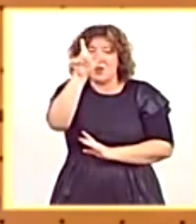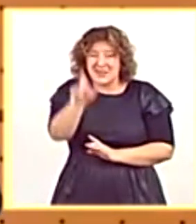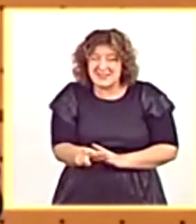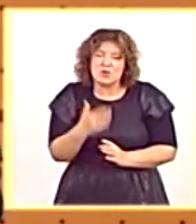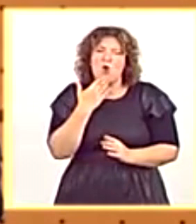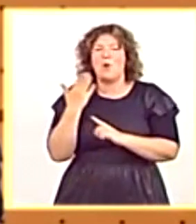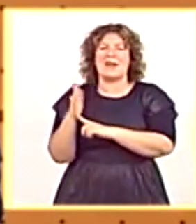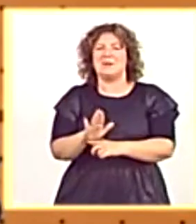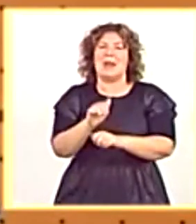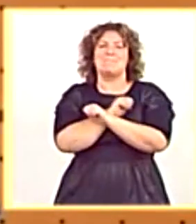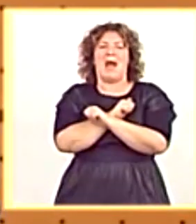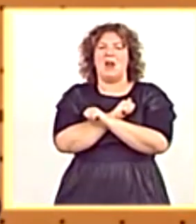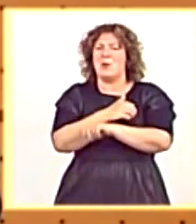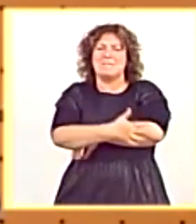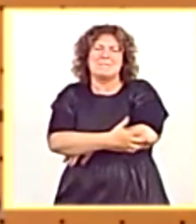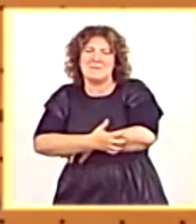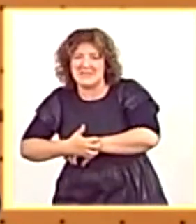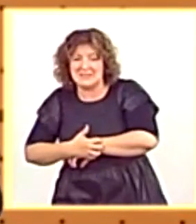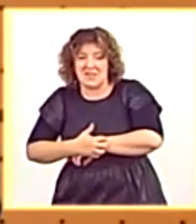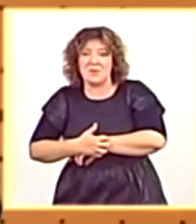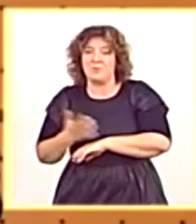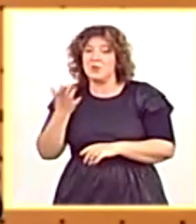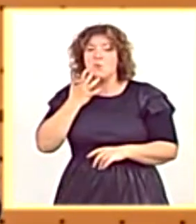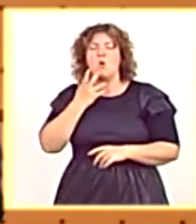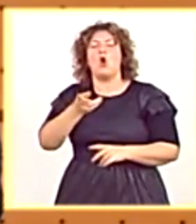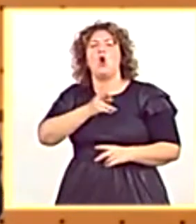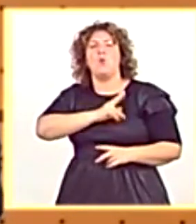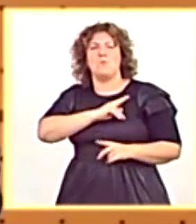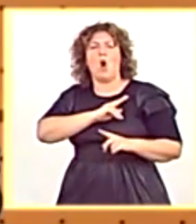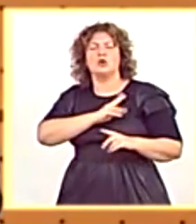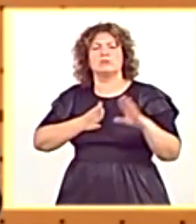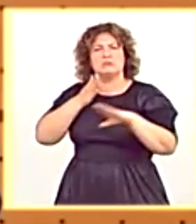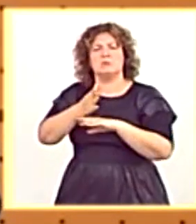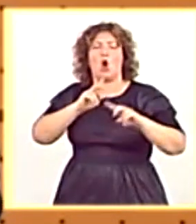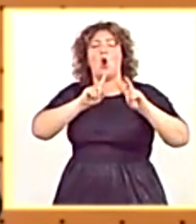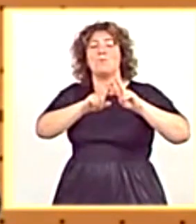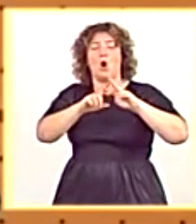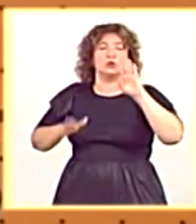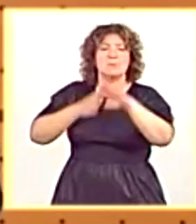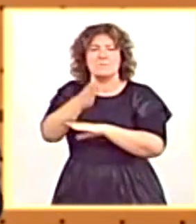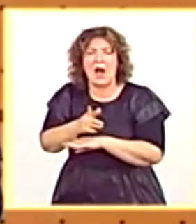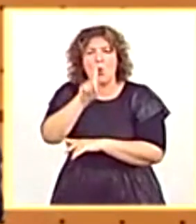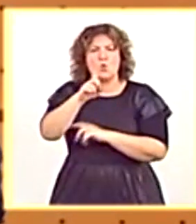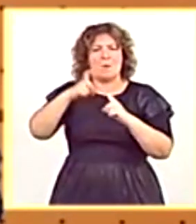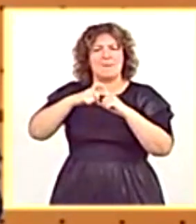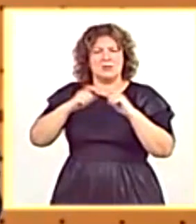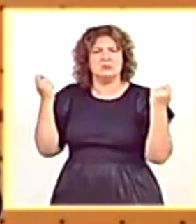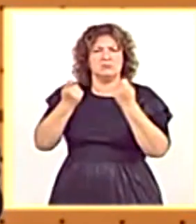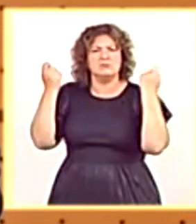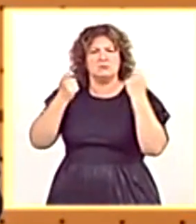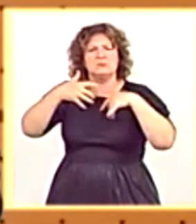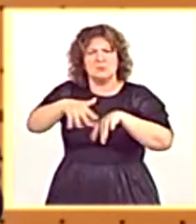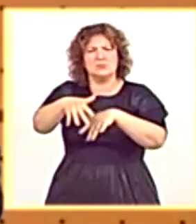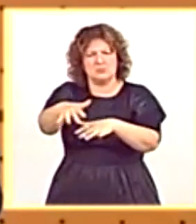señor Sánchez, Vox va a secundar la manifestación del 1 de mayo con solidaridad. Porque nuestros obreros necesitan una voz que les